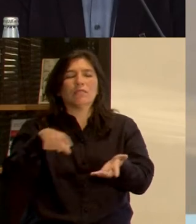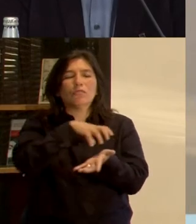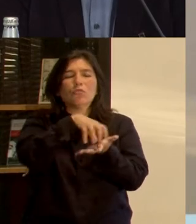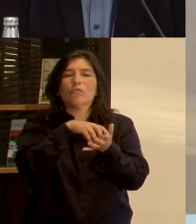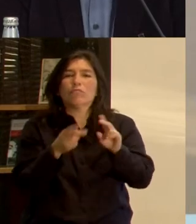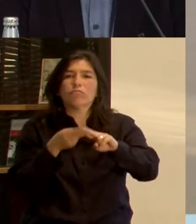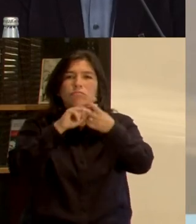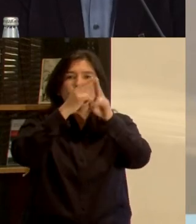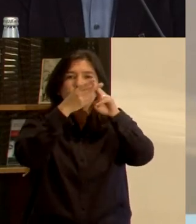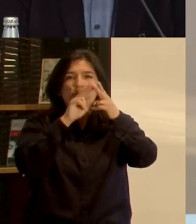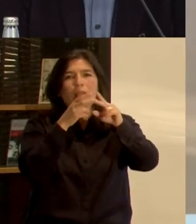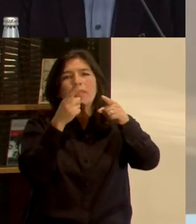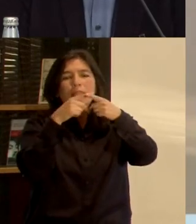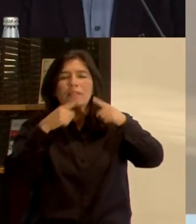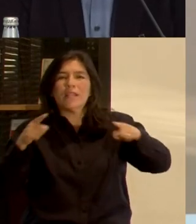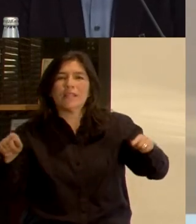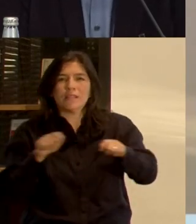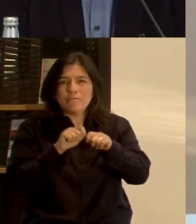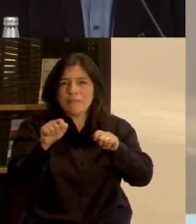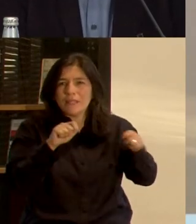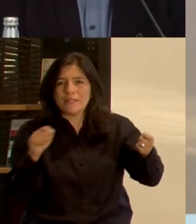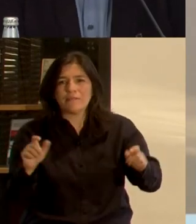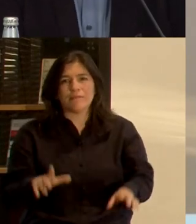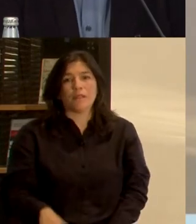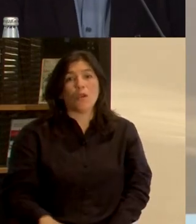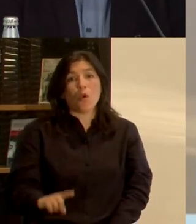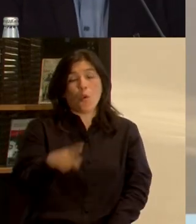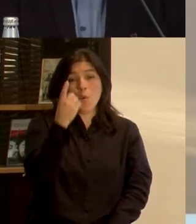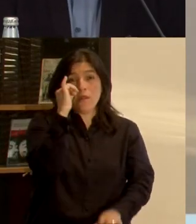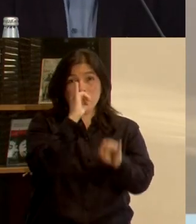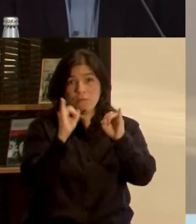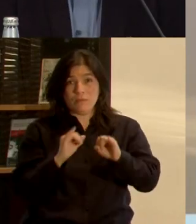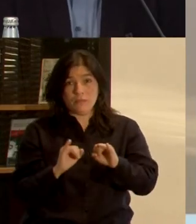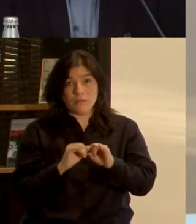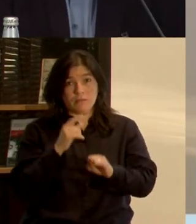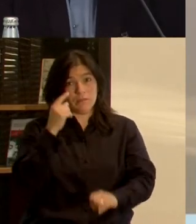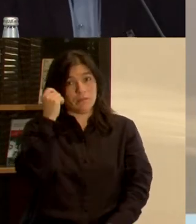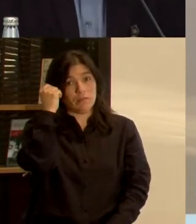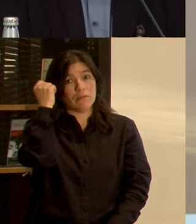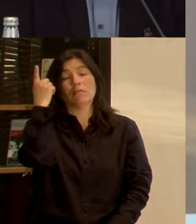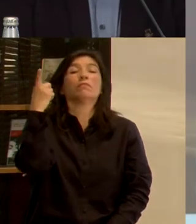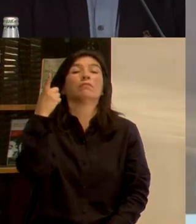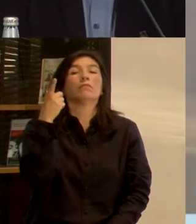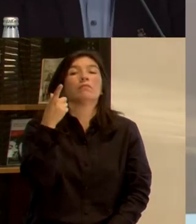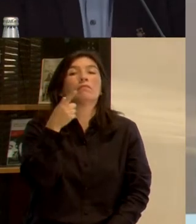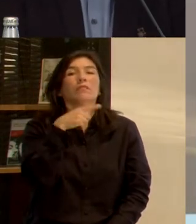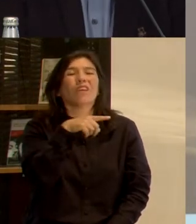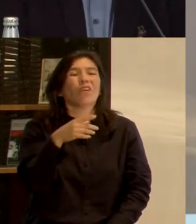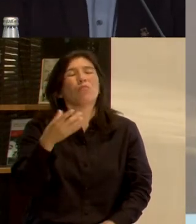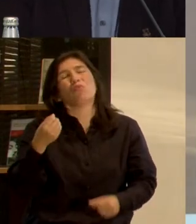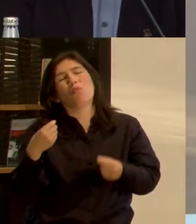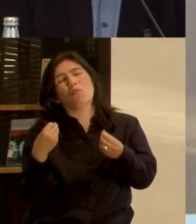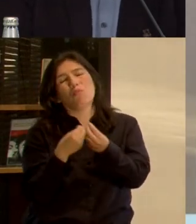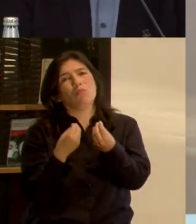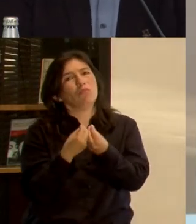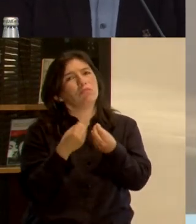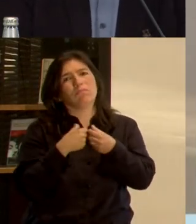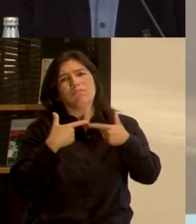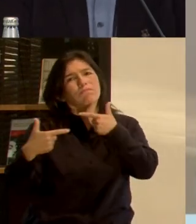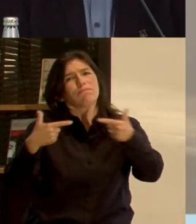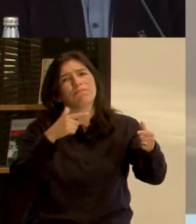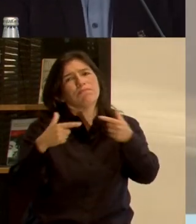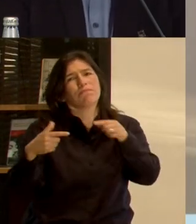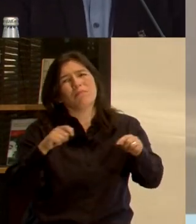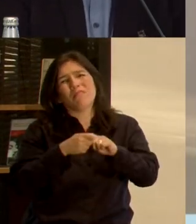construyendo. Hay distintas maneras de medirlo. Una forma de medirla, que obviamente ha sido causante de debate público en la última semana,